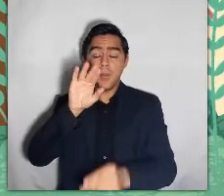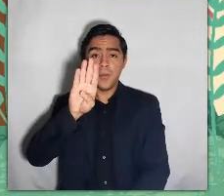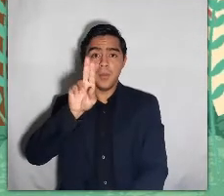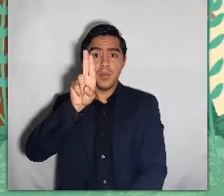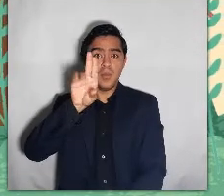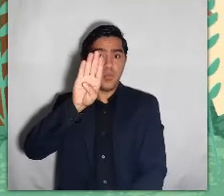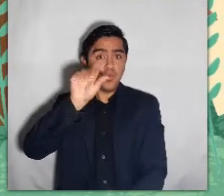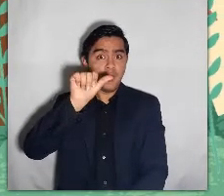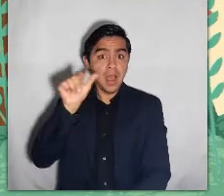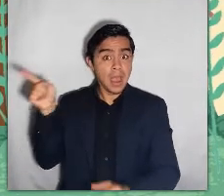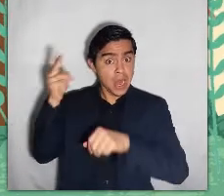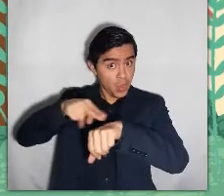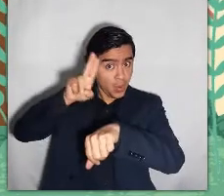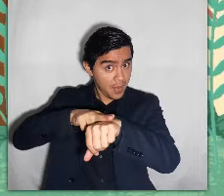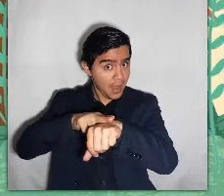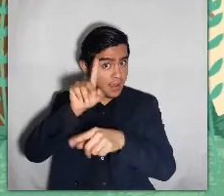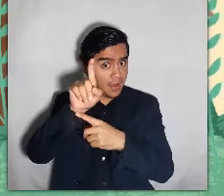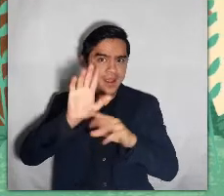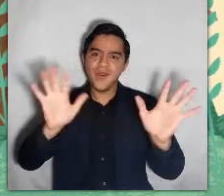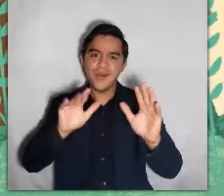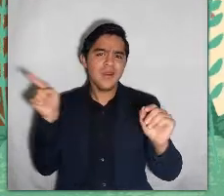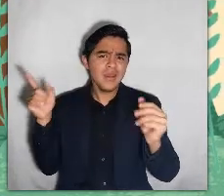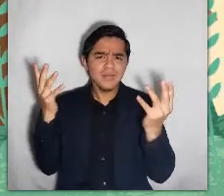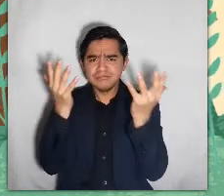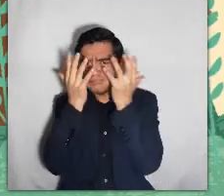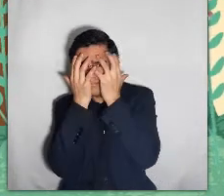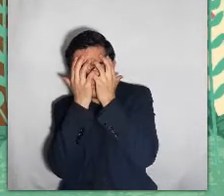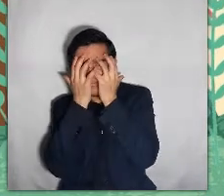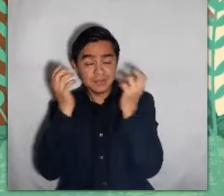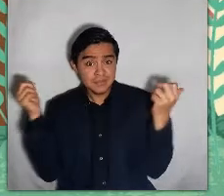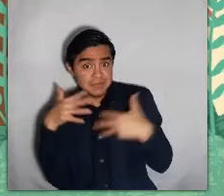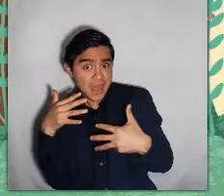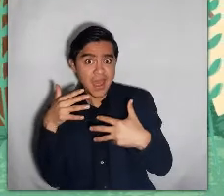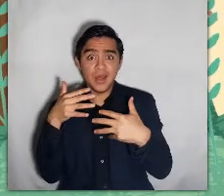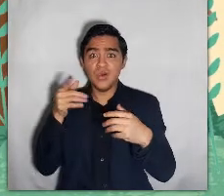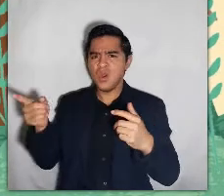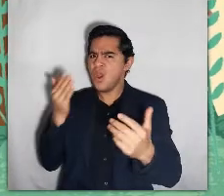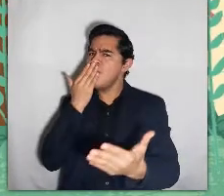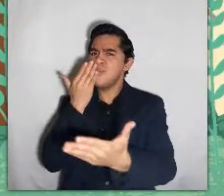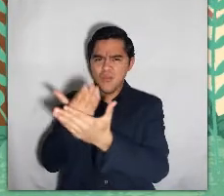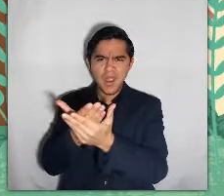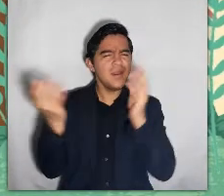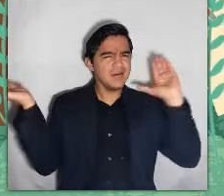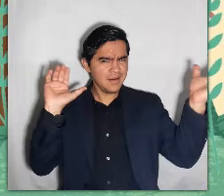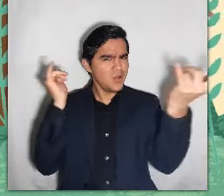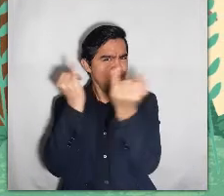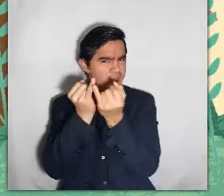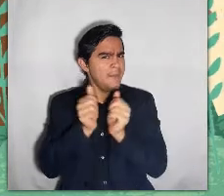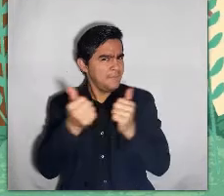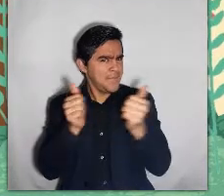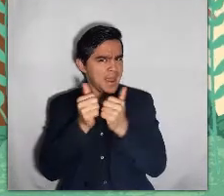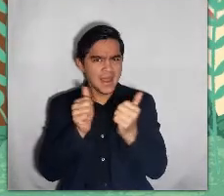Bubba. Bubba tampoco es un dragón corriente. Es tímido, algo miedoso